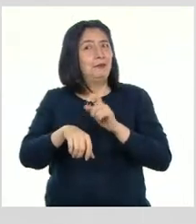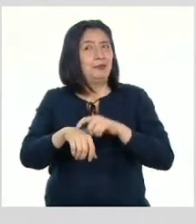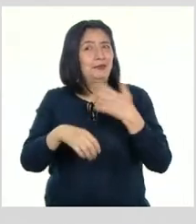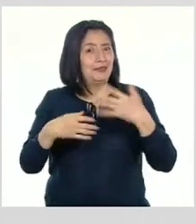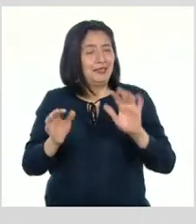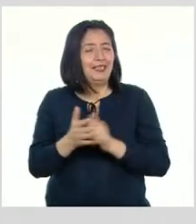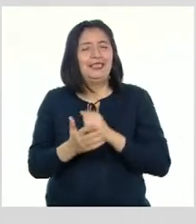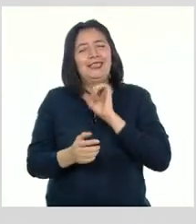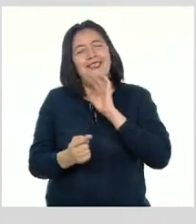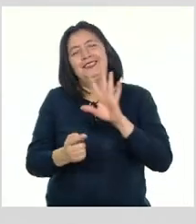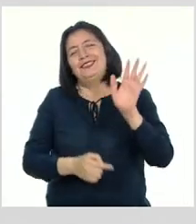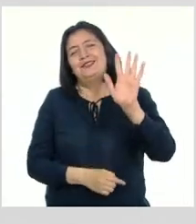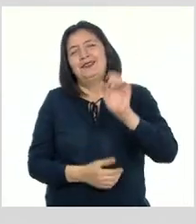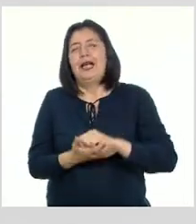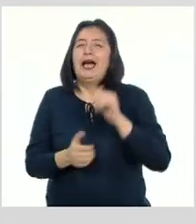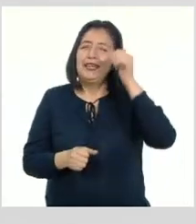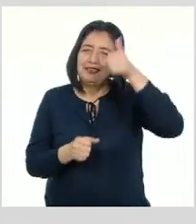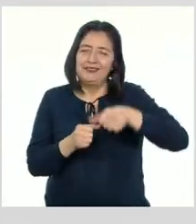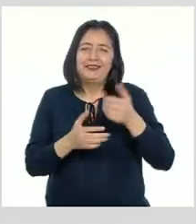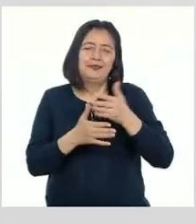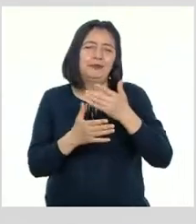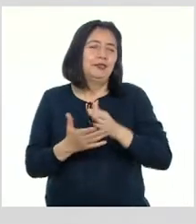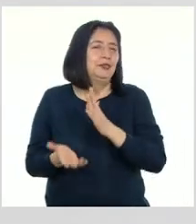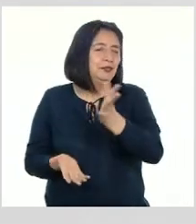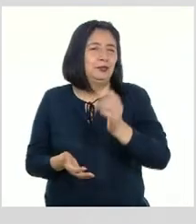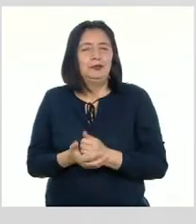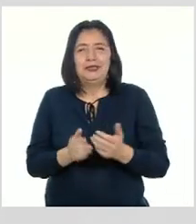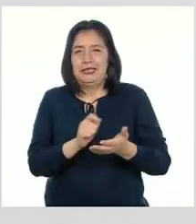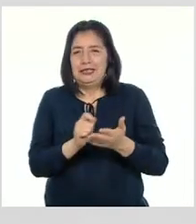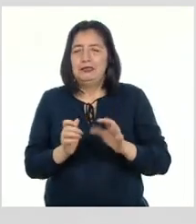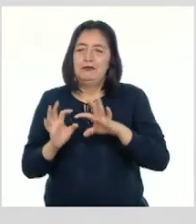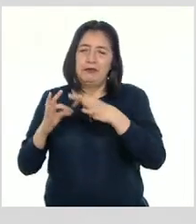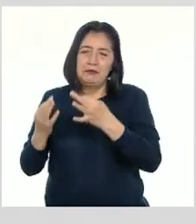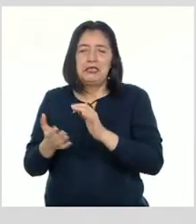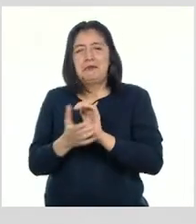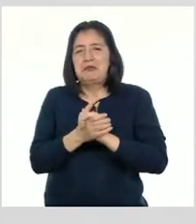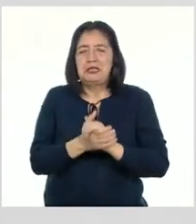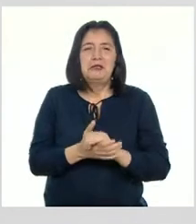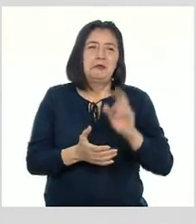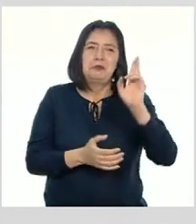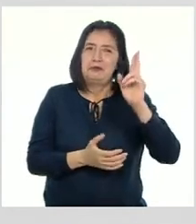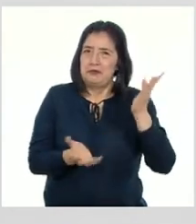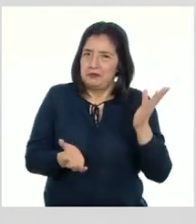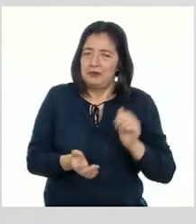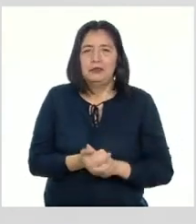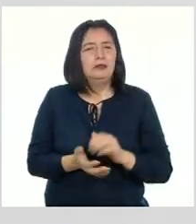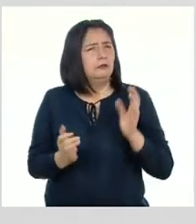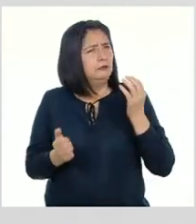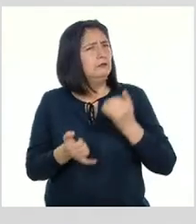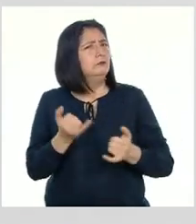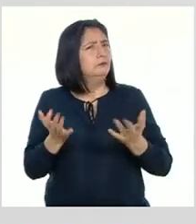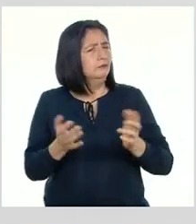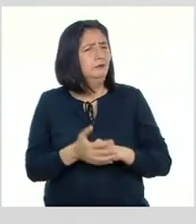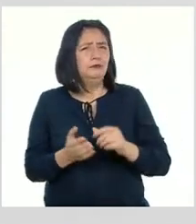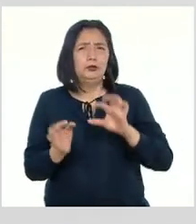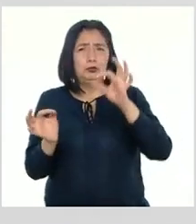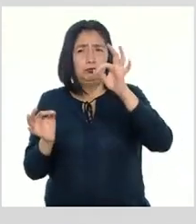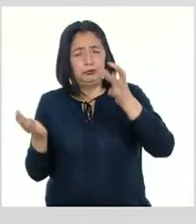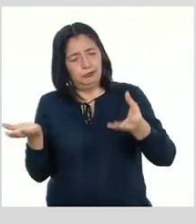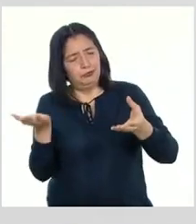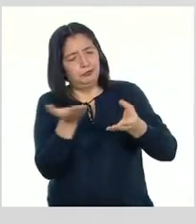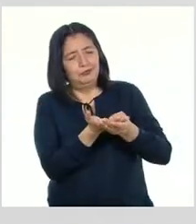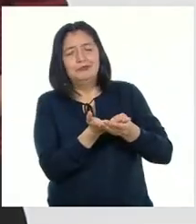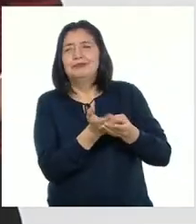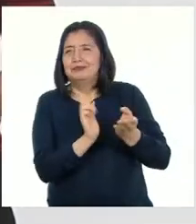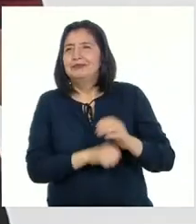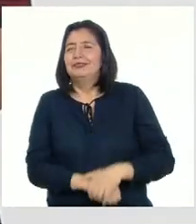decir hasta luego Recuerden compartir sus trabajos con sus familiares, compañeros y compañeras y docentes Y finalmente archiven todo su producto